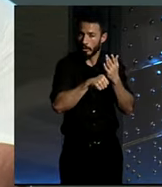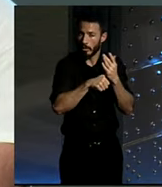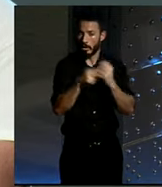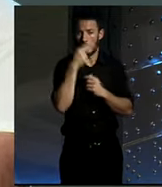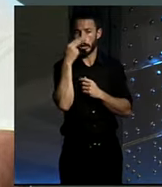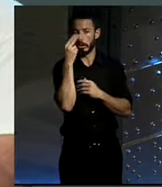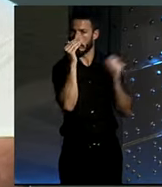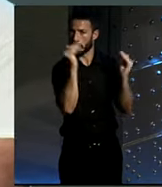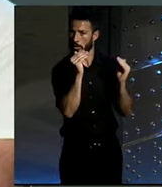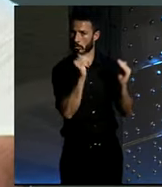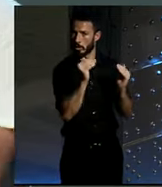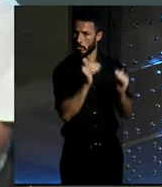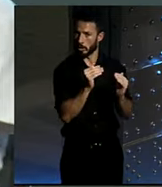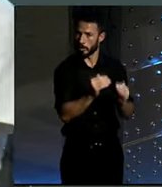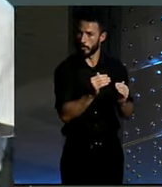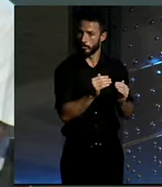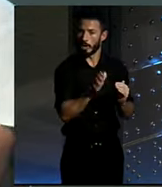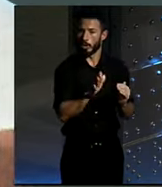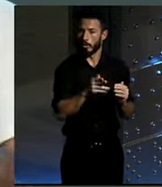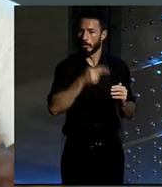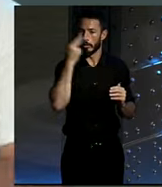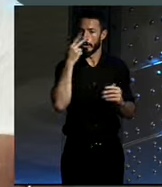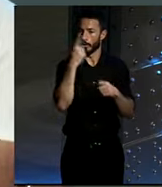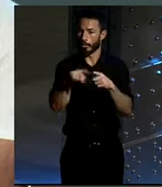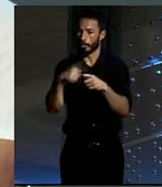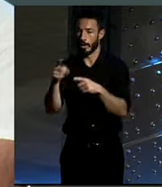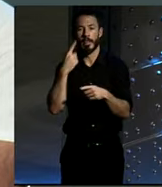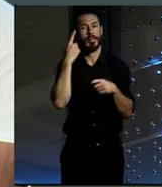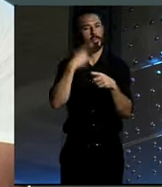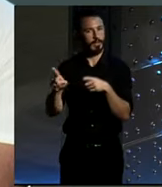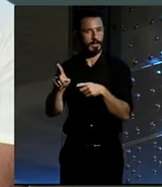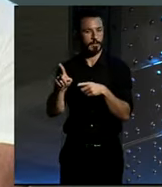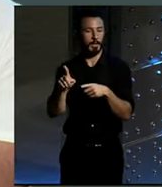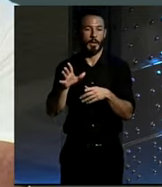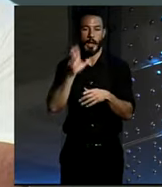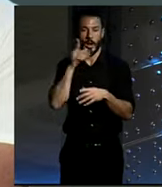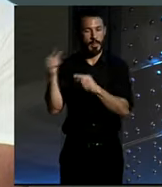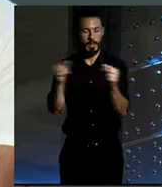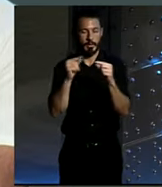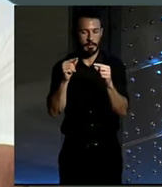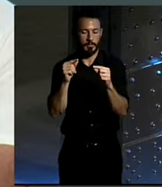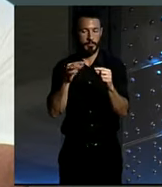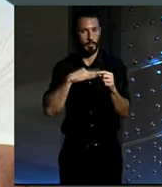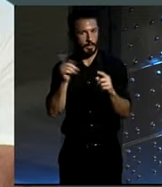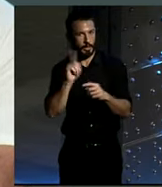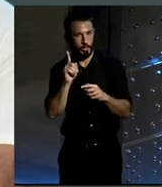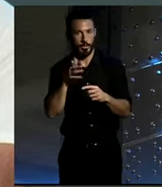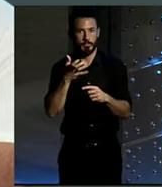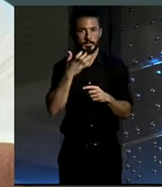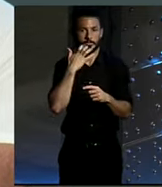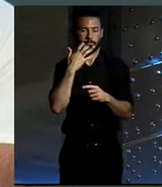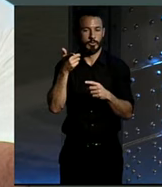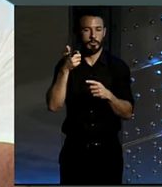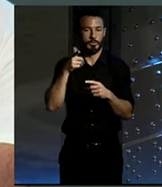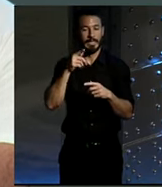y están ganando interés en otras cosas que tendría lugar en otro debate igual no sería el lugar que son la tecnología y los telefonitos y las tablets